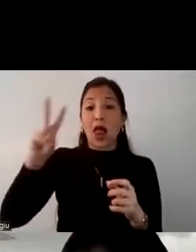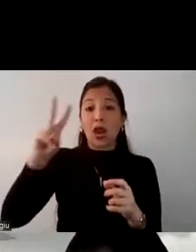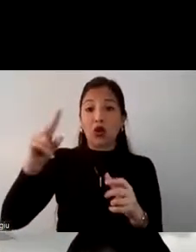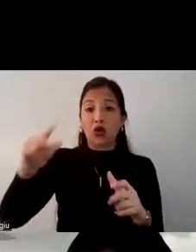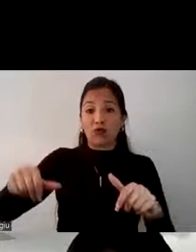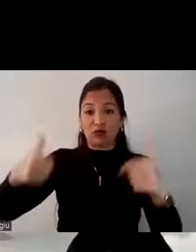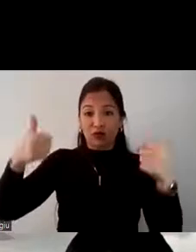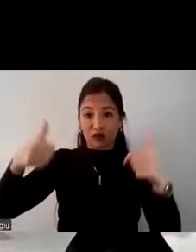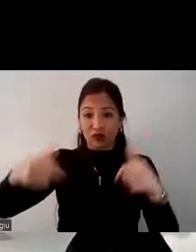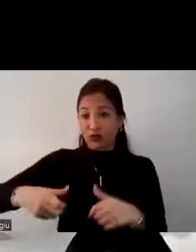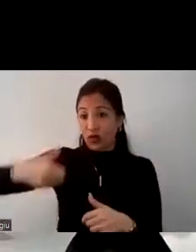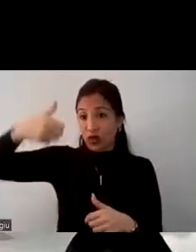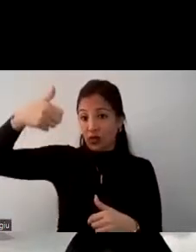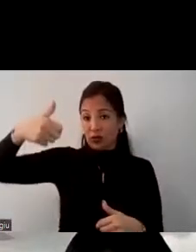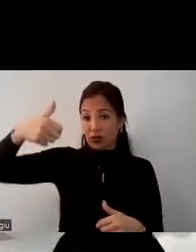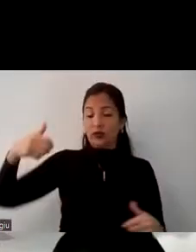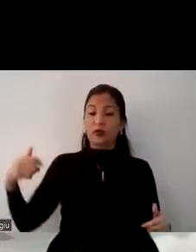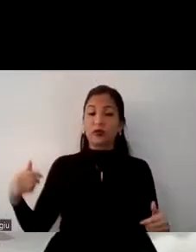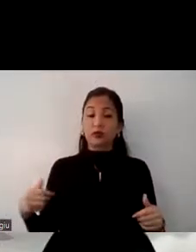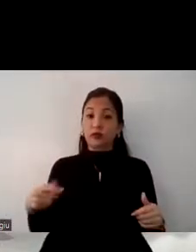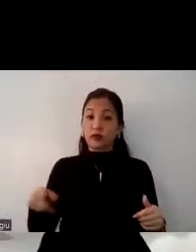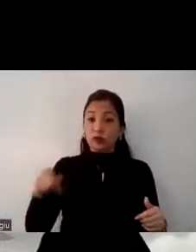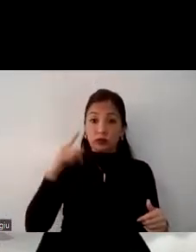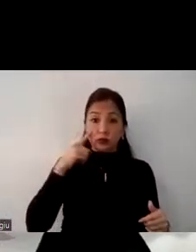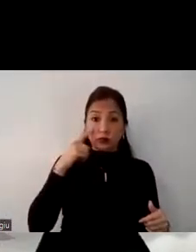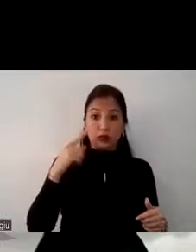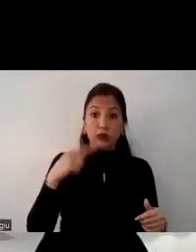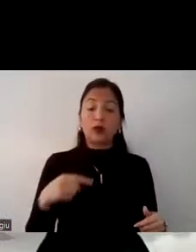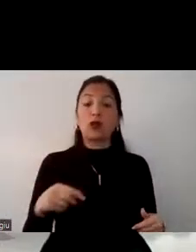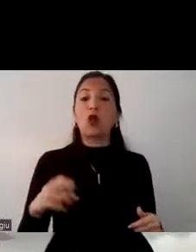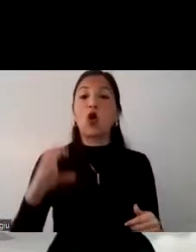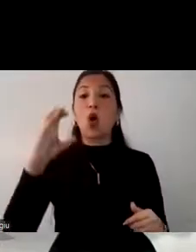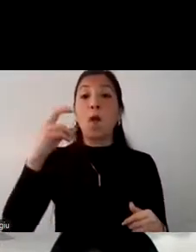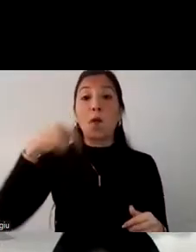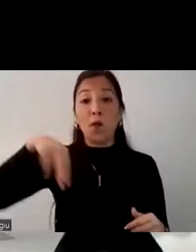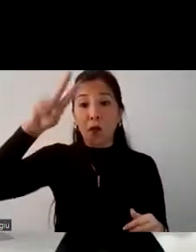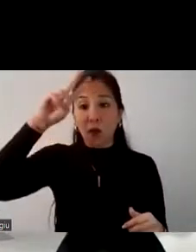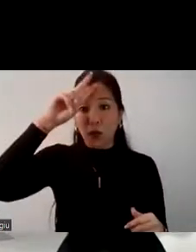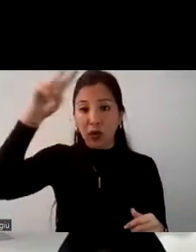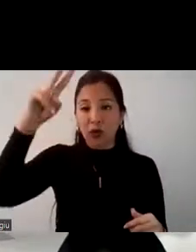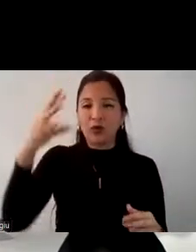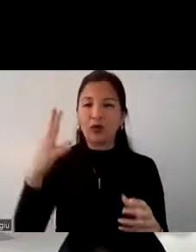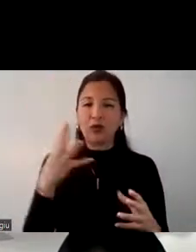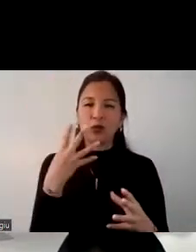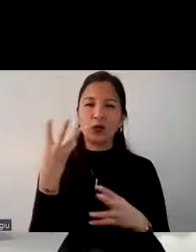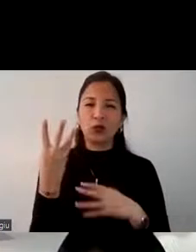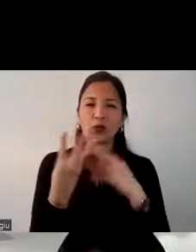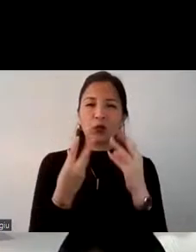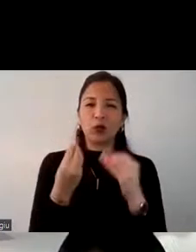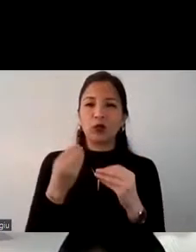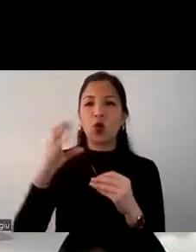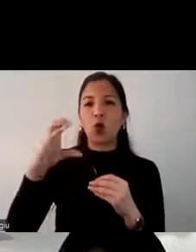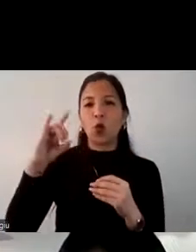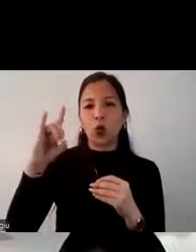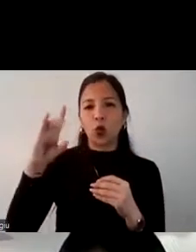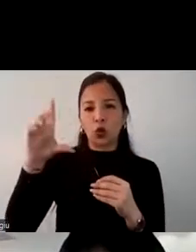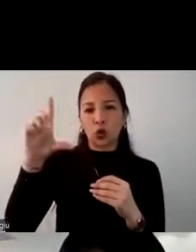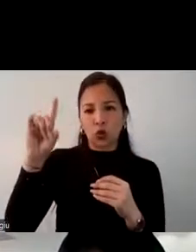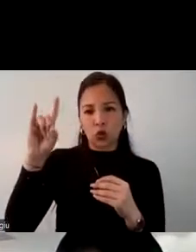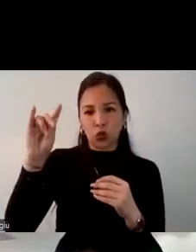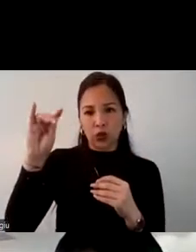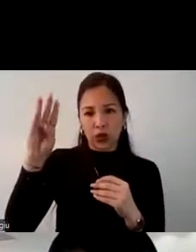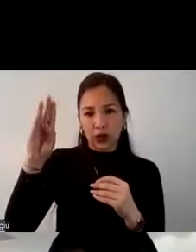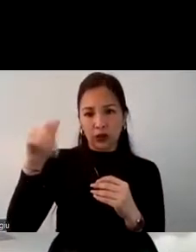Hay que tener muy en cuenta que Perú es muy rico en cultura y lo estamos viendo acá con visitar sitios arqueológicos y